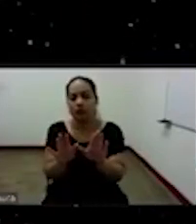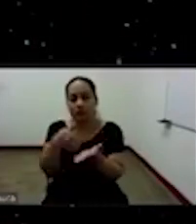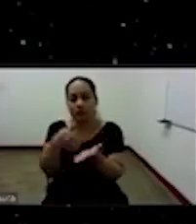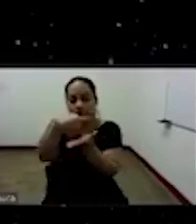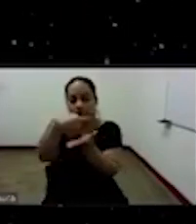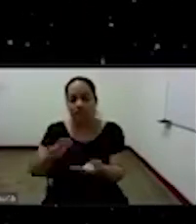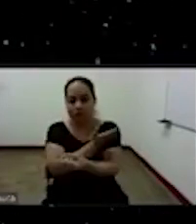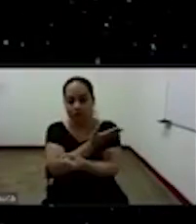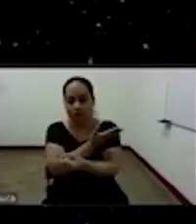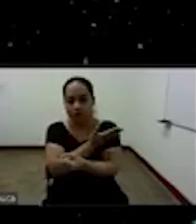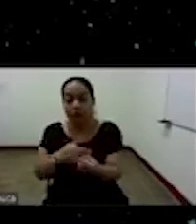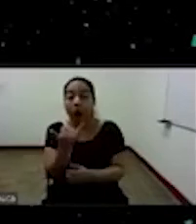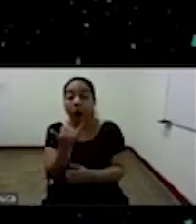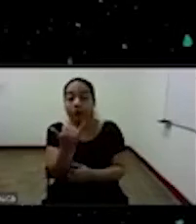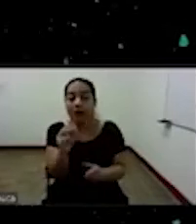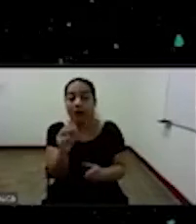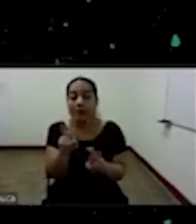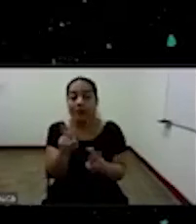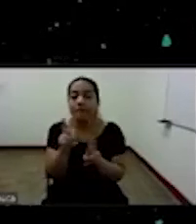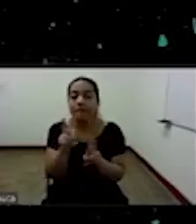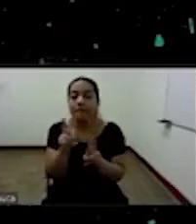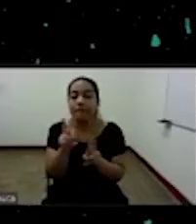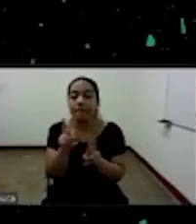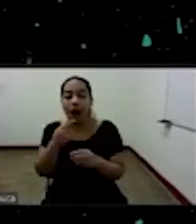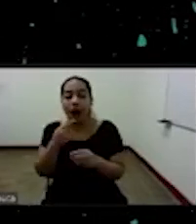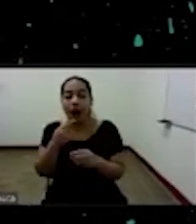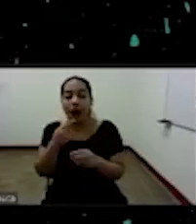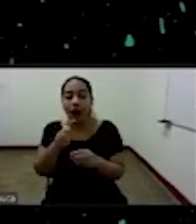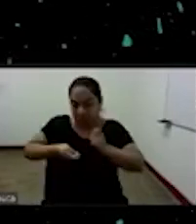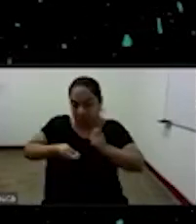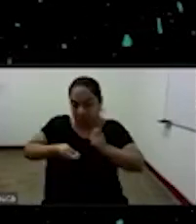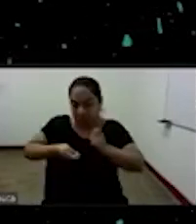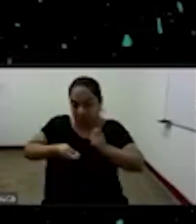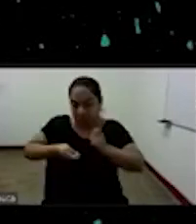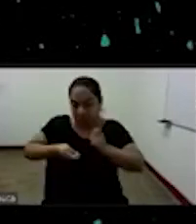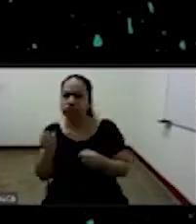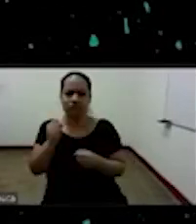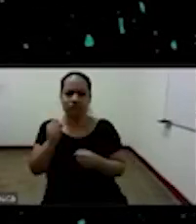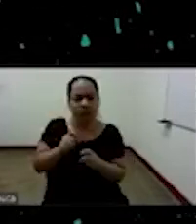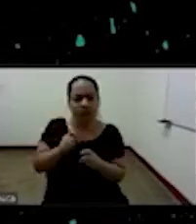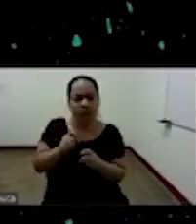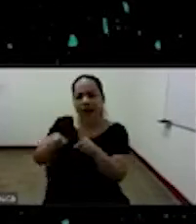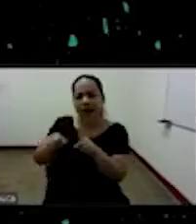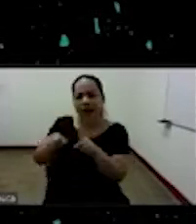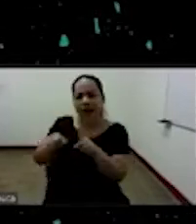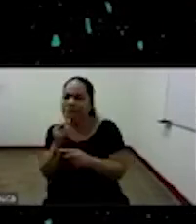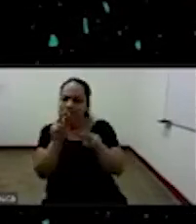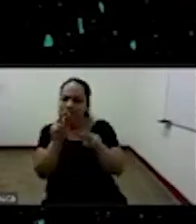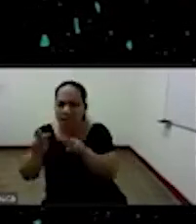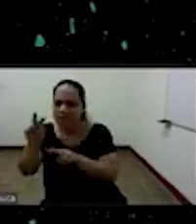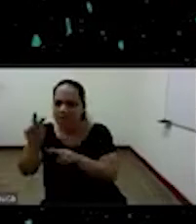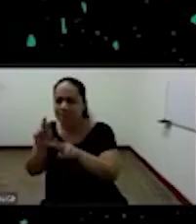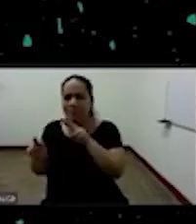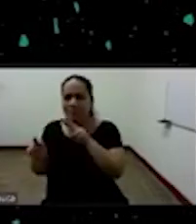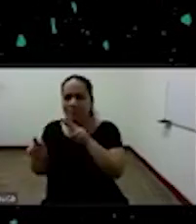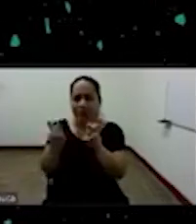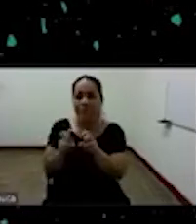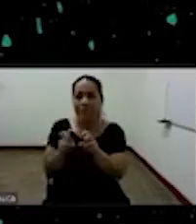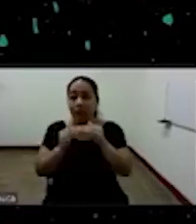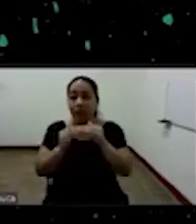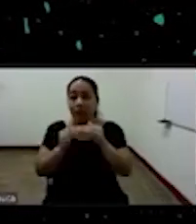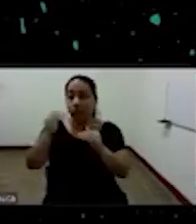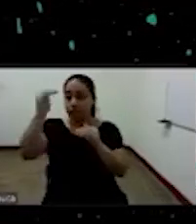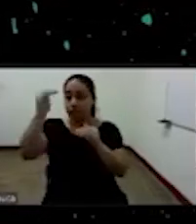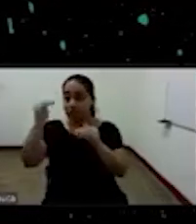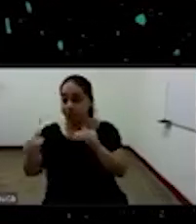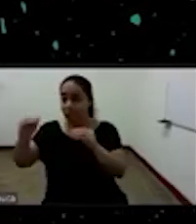utilizan el tema de los que son las tamboras las maracas para es que si nos ponemos a mirar el tema de los ritmos y la música